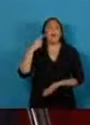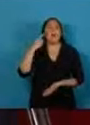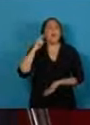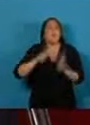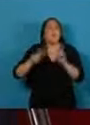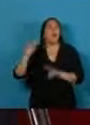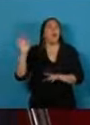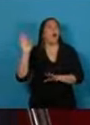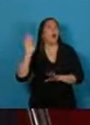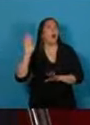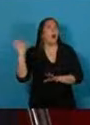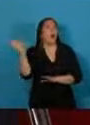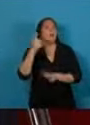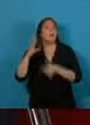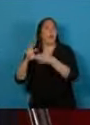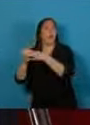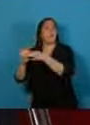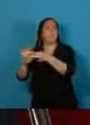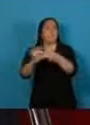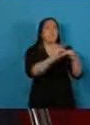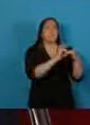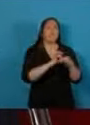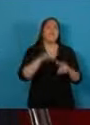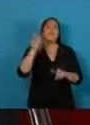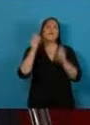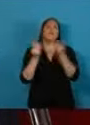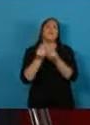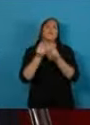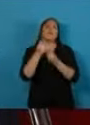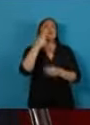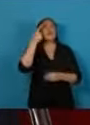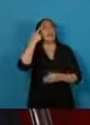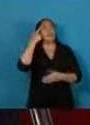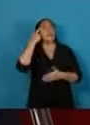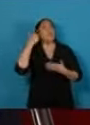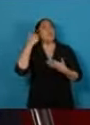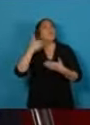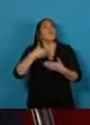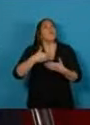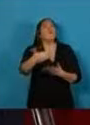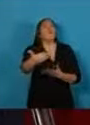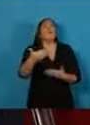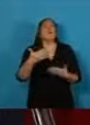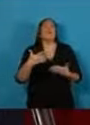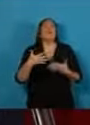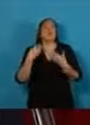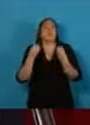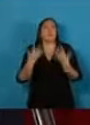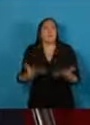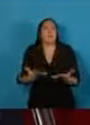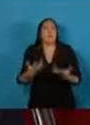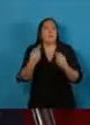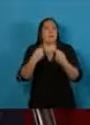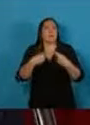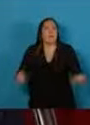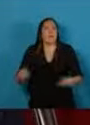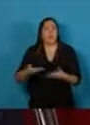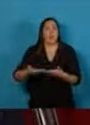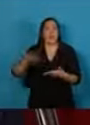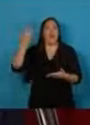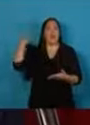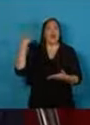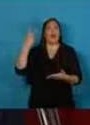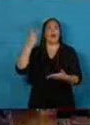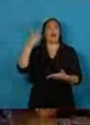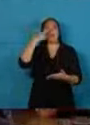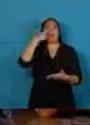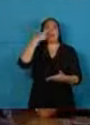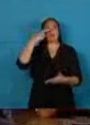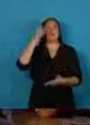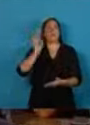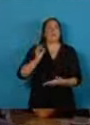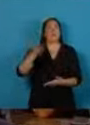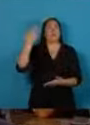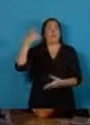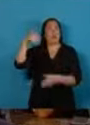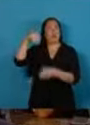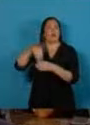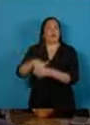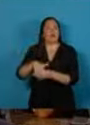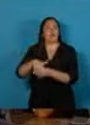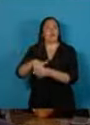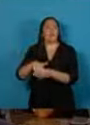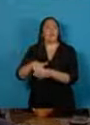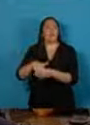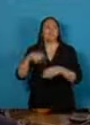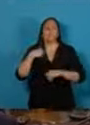y desde la esperanza que millones de compatriotas han expresado en las urnas el pasado 27 de octubre, vengo a